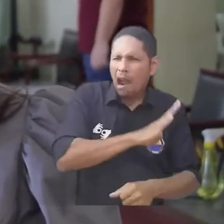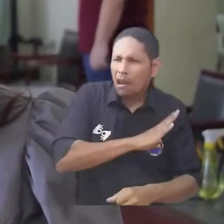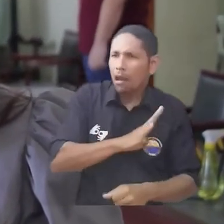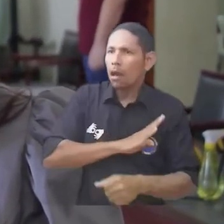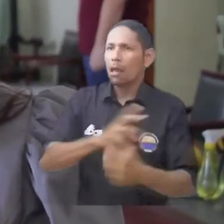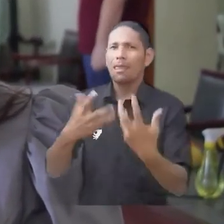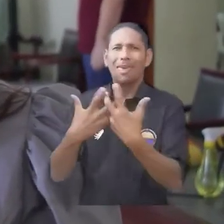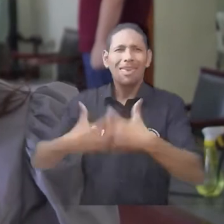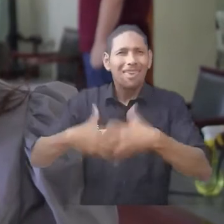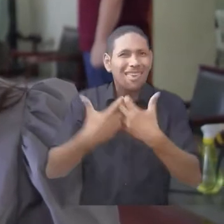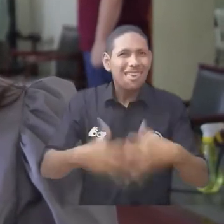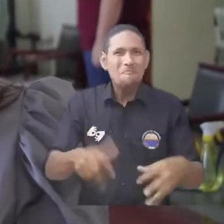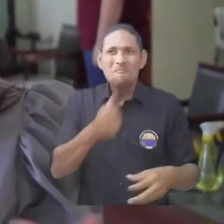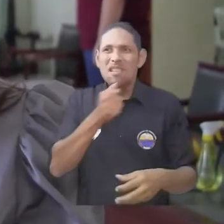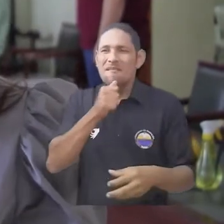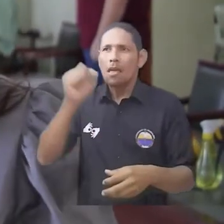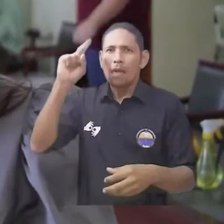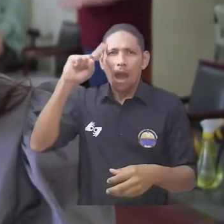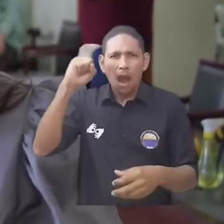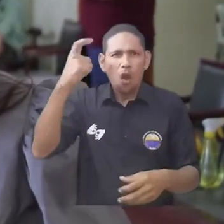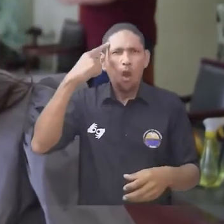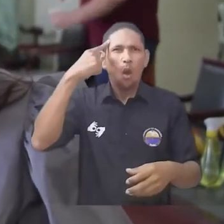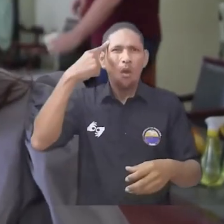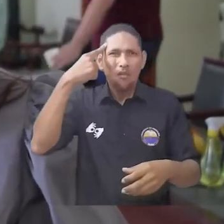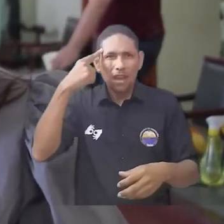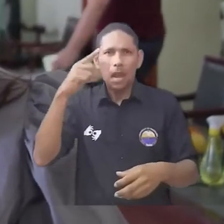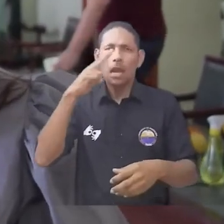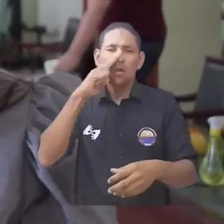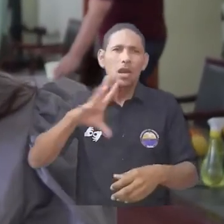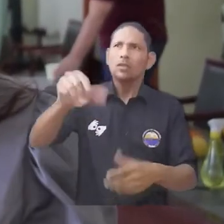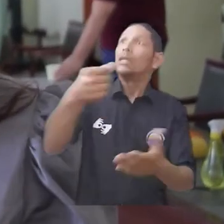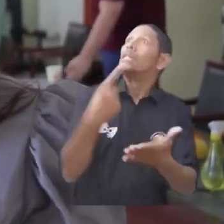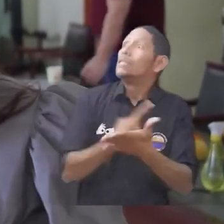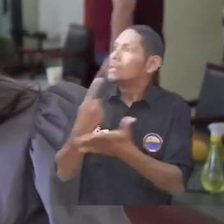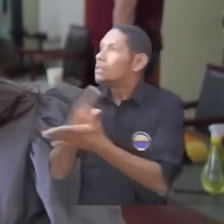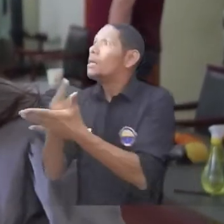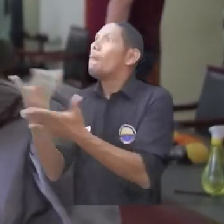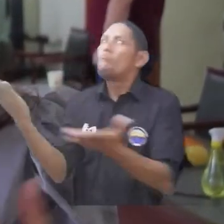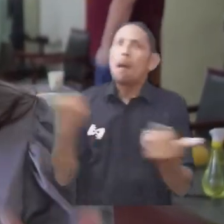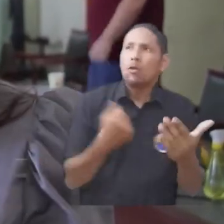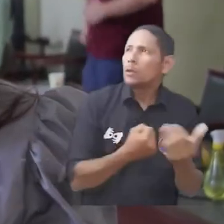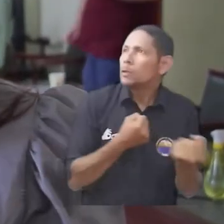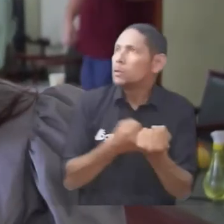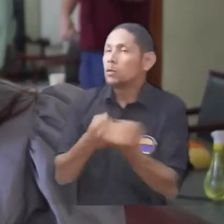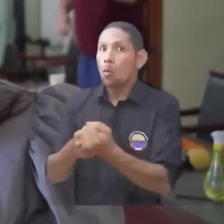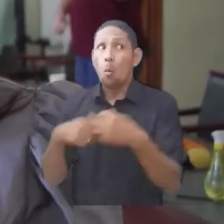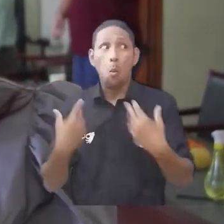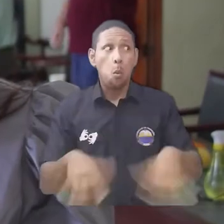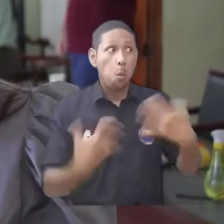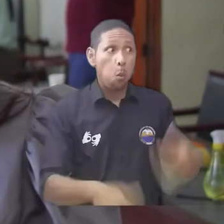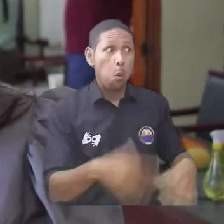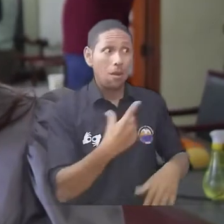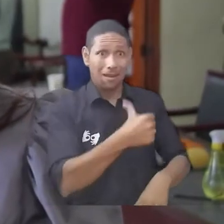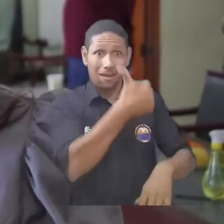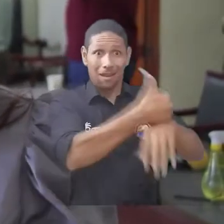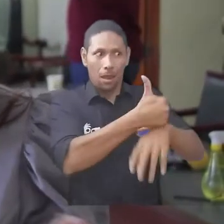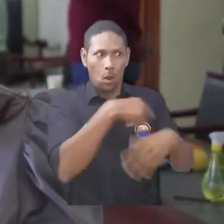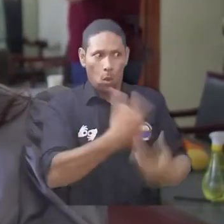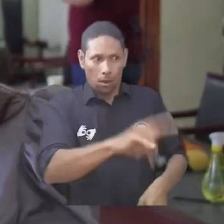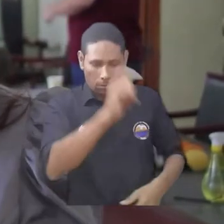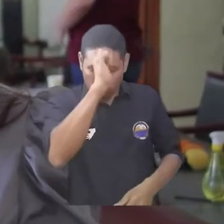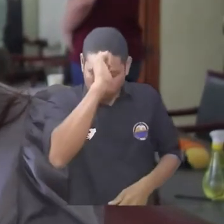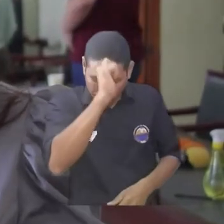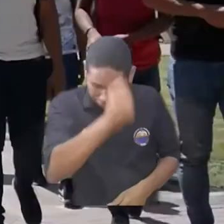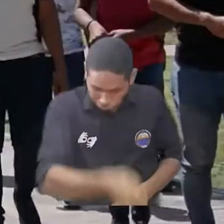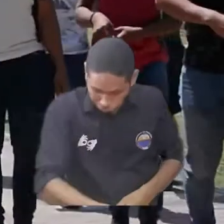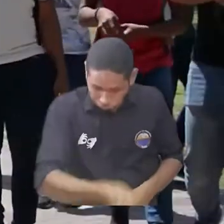alcaldes, con empresas privadas, con el gobierno nacional y ha hecho lo propio como rector. Yo creo que hoy me le quito el sombrero también